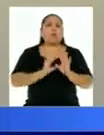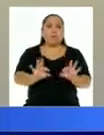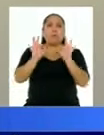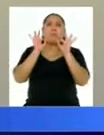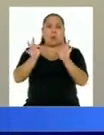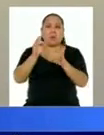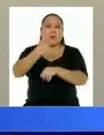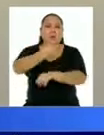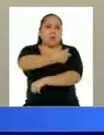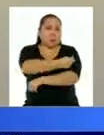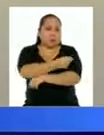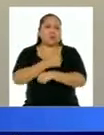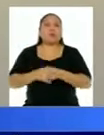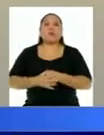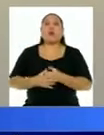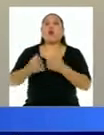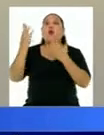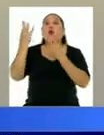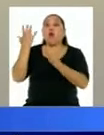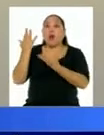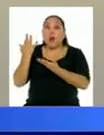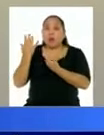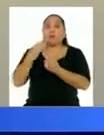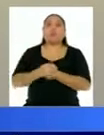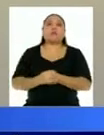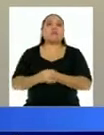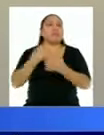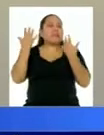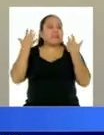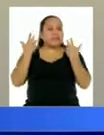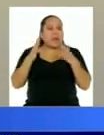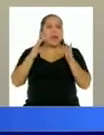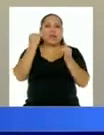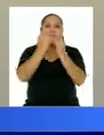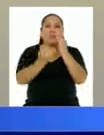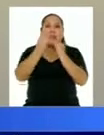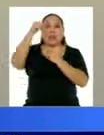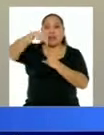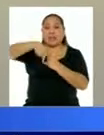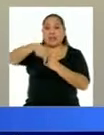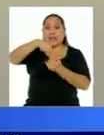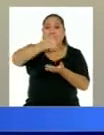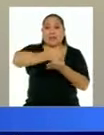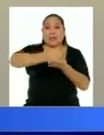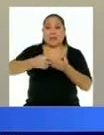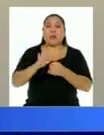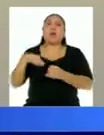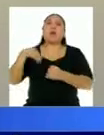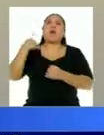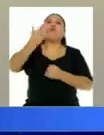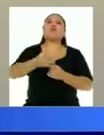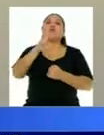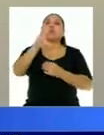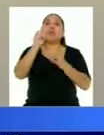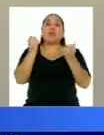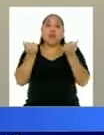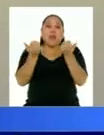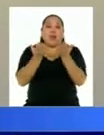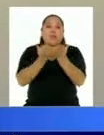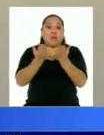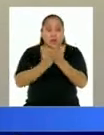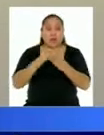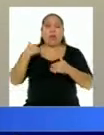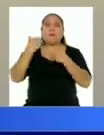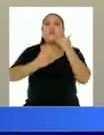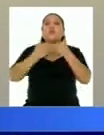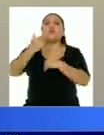eficiente. Esperamos acabar esta semana con esta etapa de la vacunación para iniciar el próximo 30 de abril el proceso de inmunización